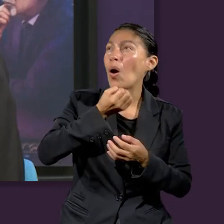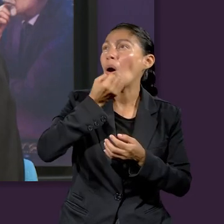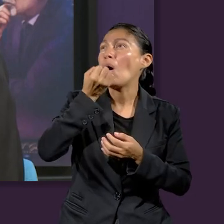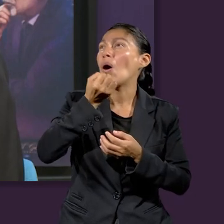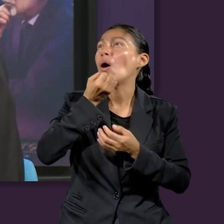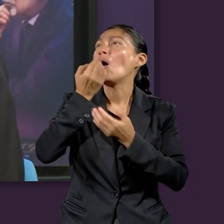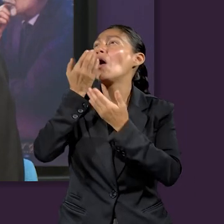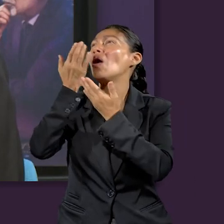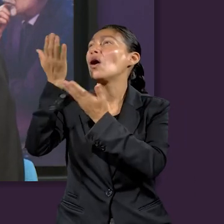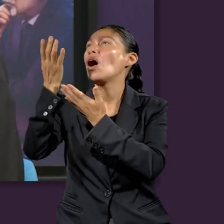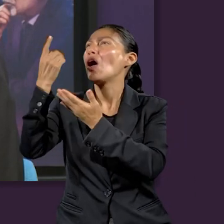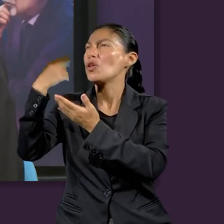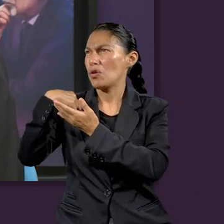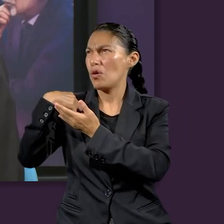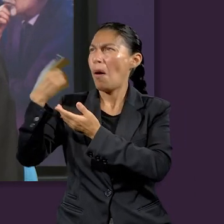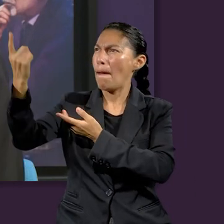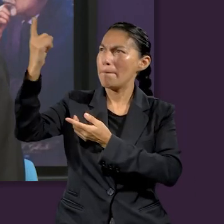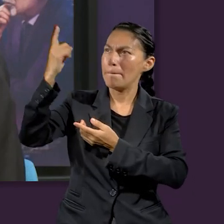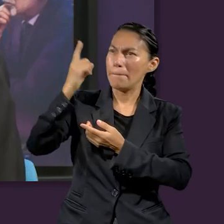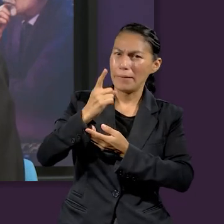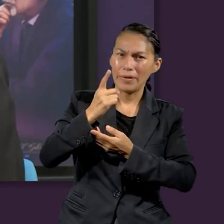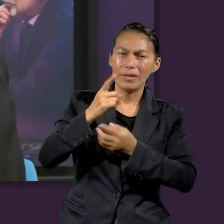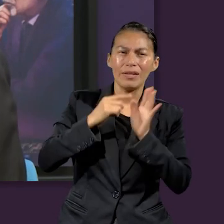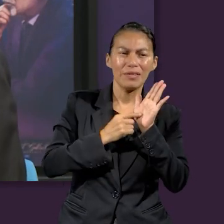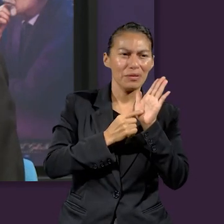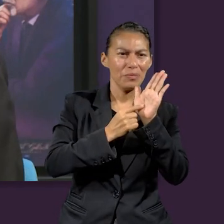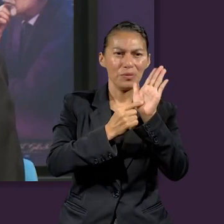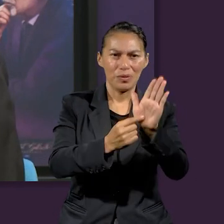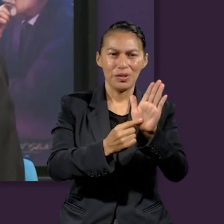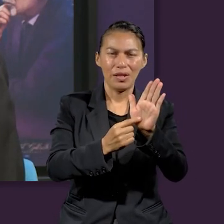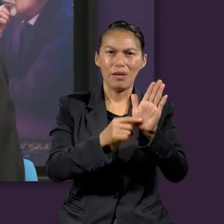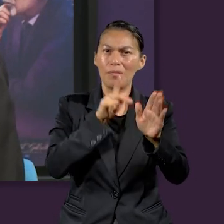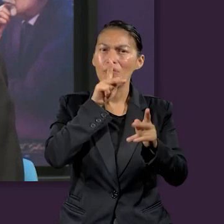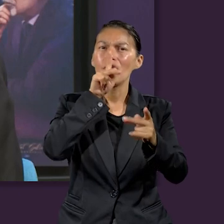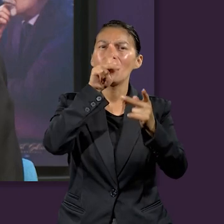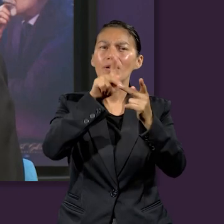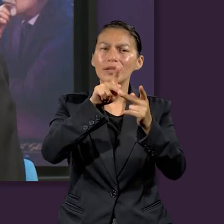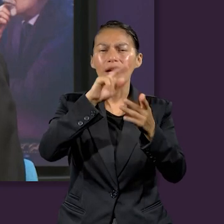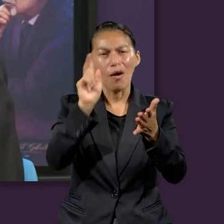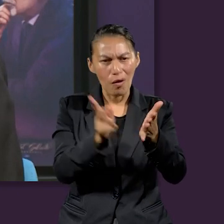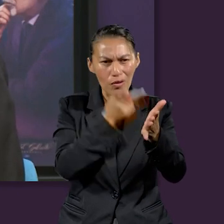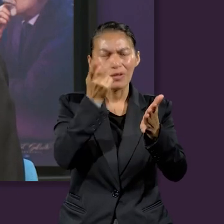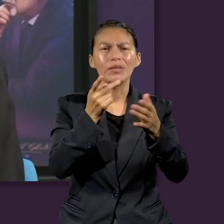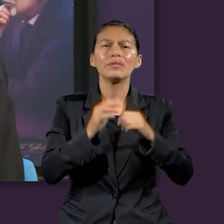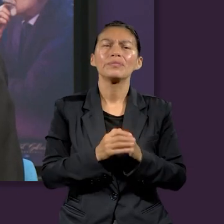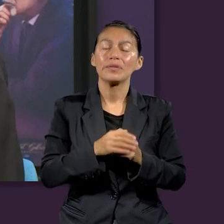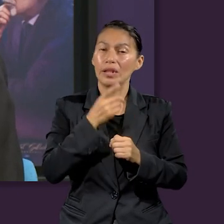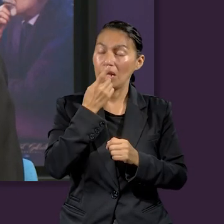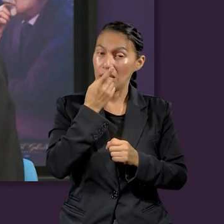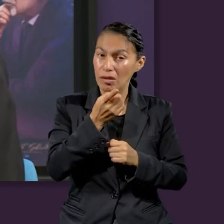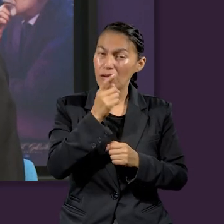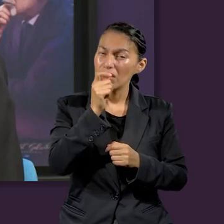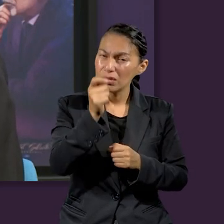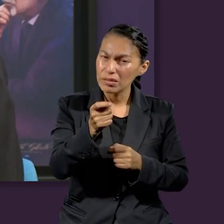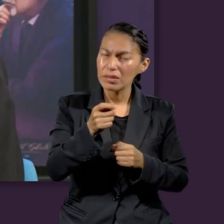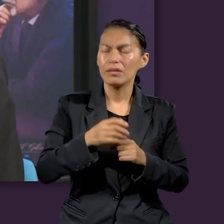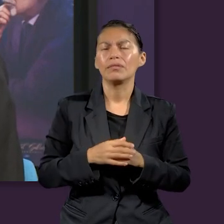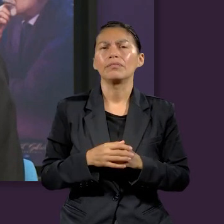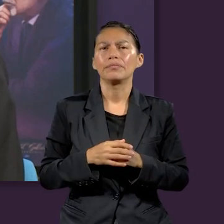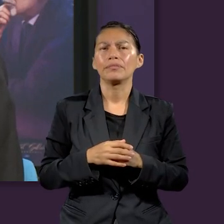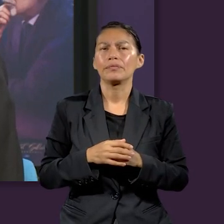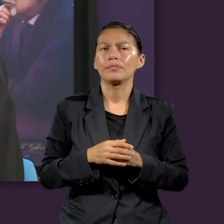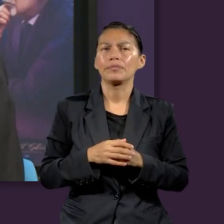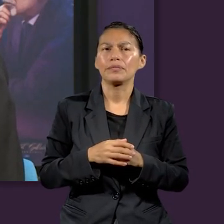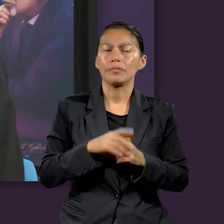orden y yo he venido para enseñártela. Ahí le enseñó justamente la profecía otra vez, le mostró lo que tenía que ver y